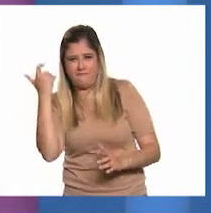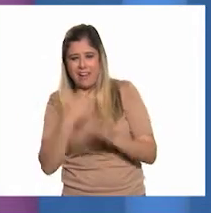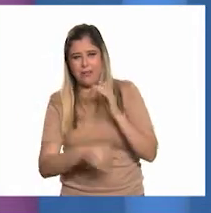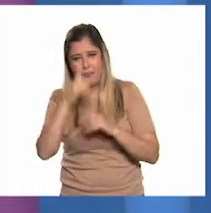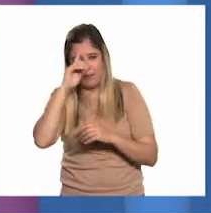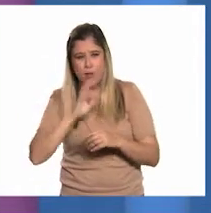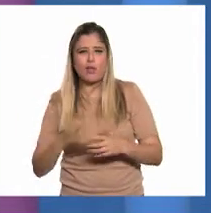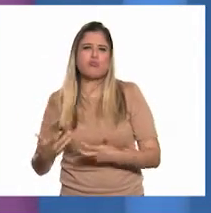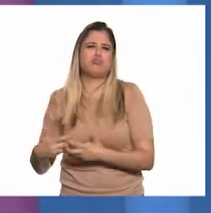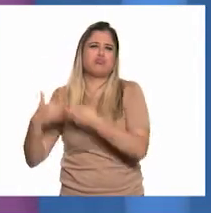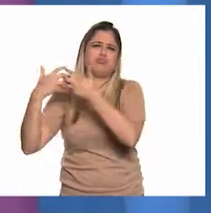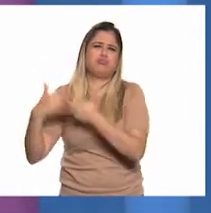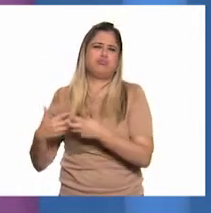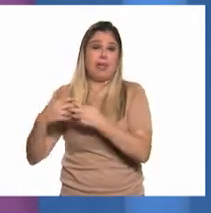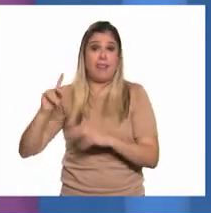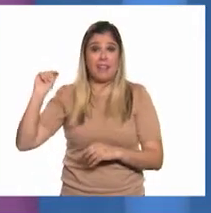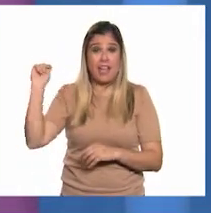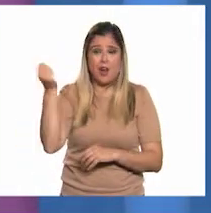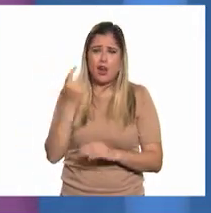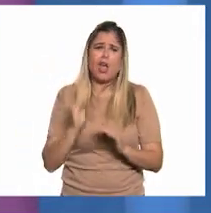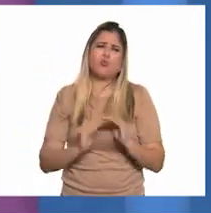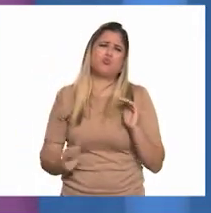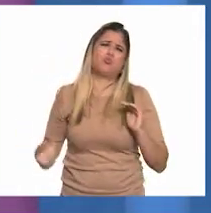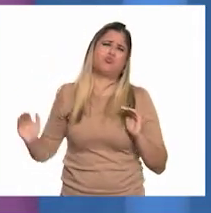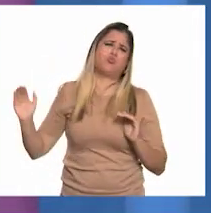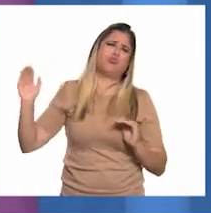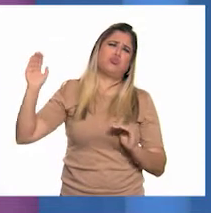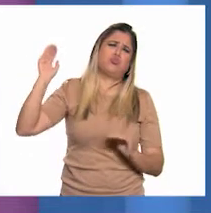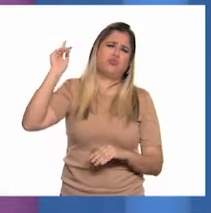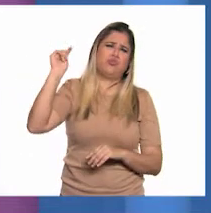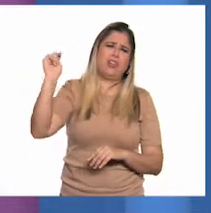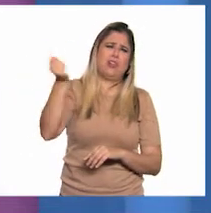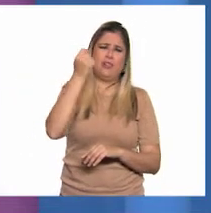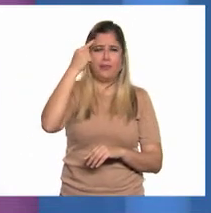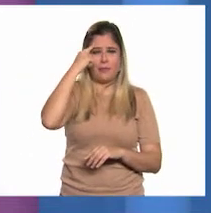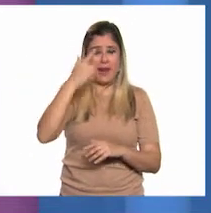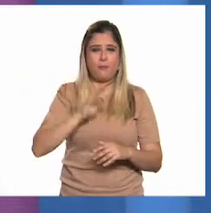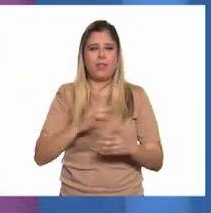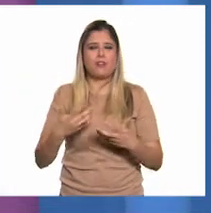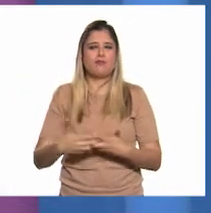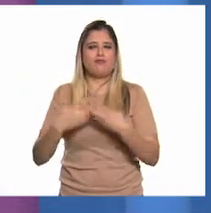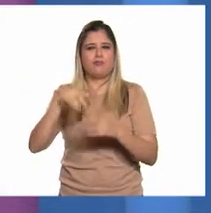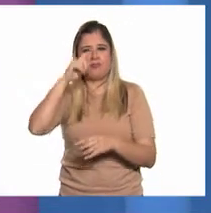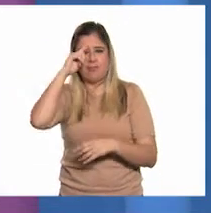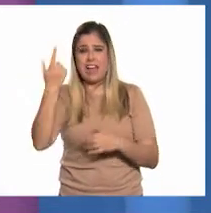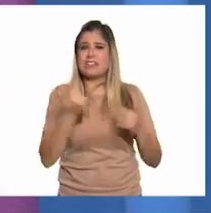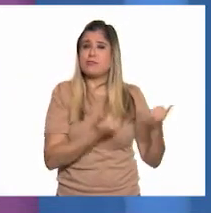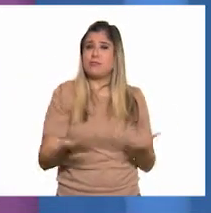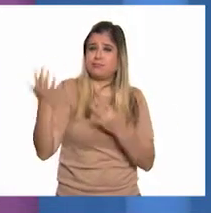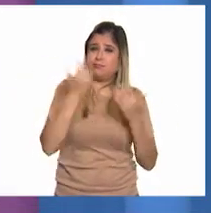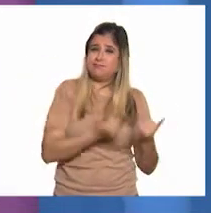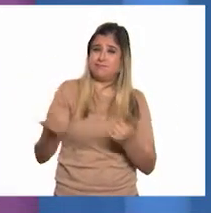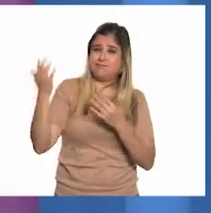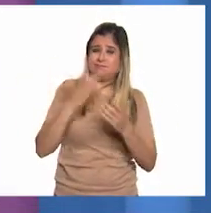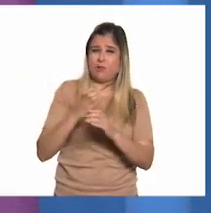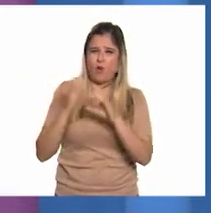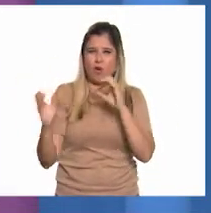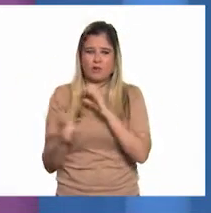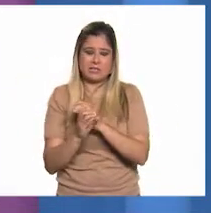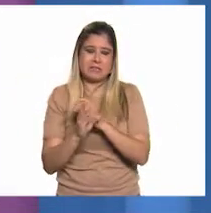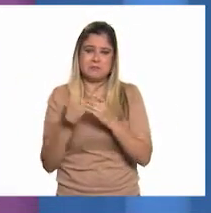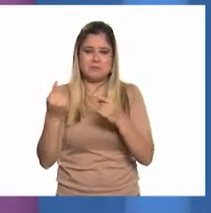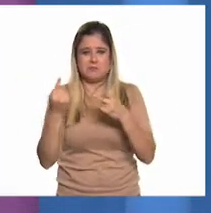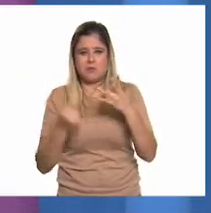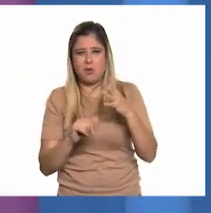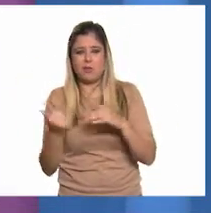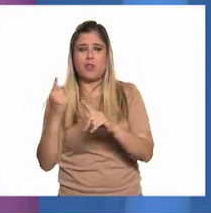operar tecnología de punta para facilitar los procesos de producción, traslado de mercancía, entre otros, así